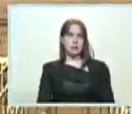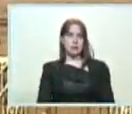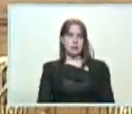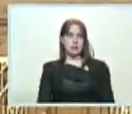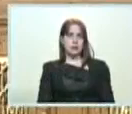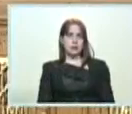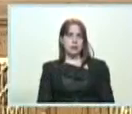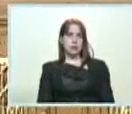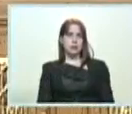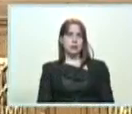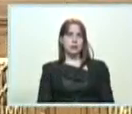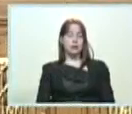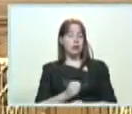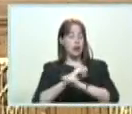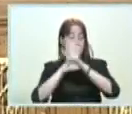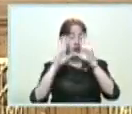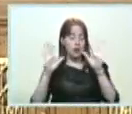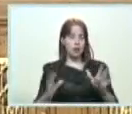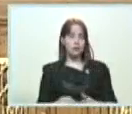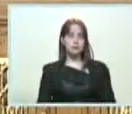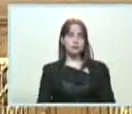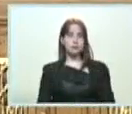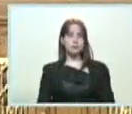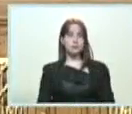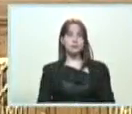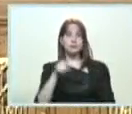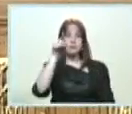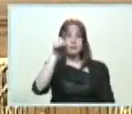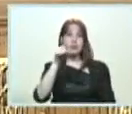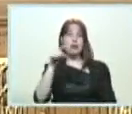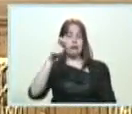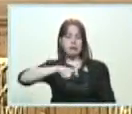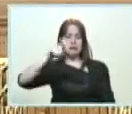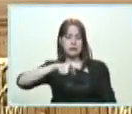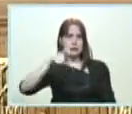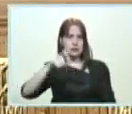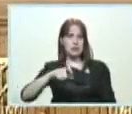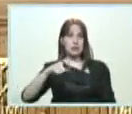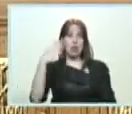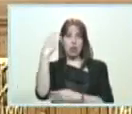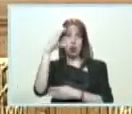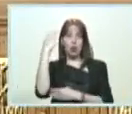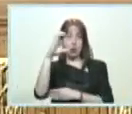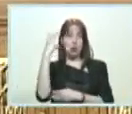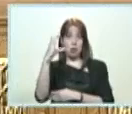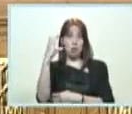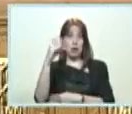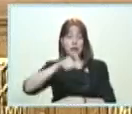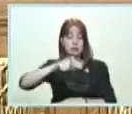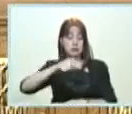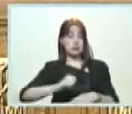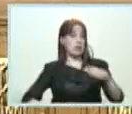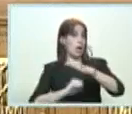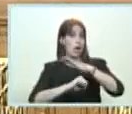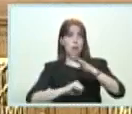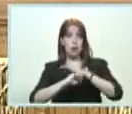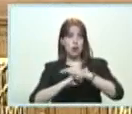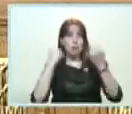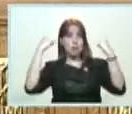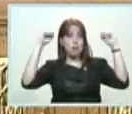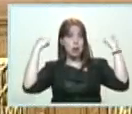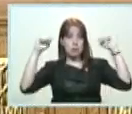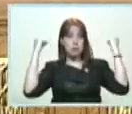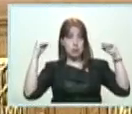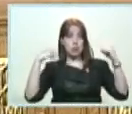Ah, bueno, claro. Si ellos necesitan, los deportistas de Colombia, apoyo para su entrenamiento,